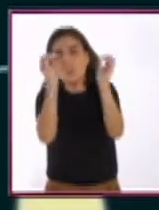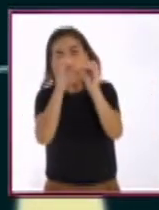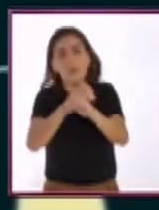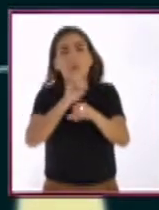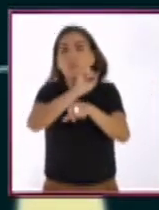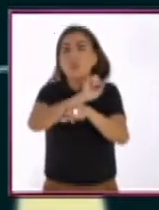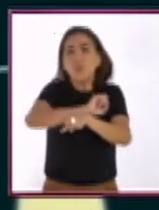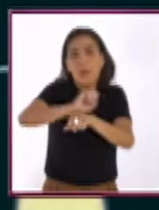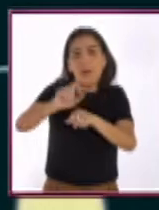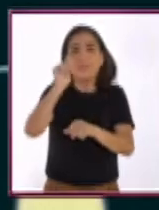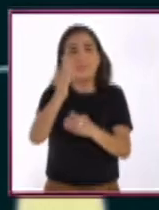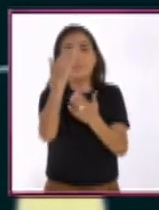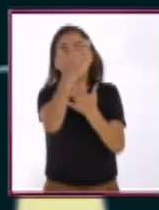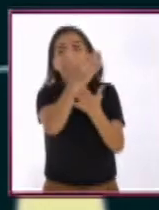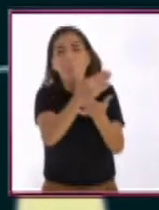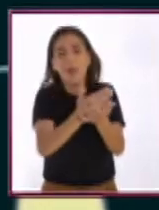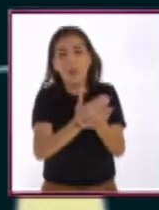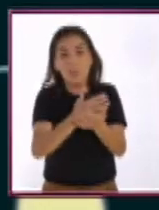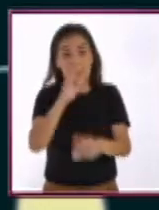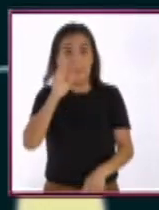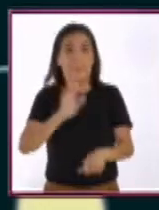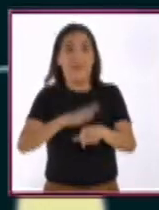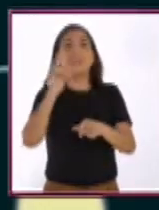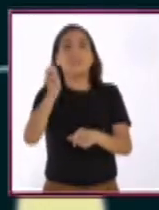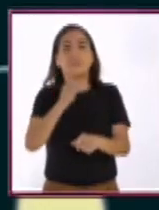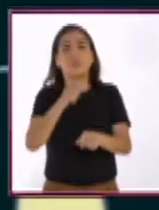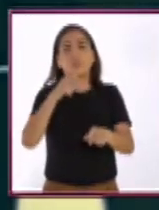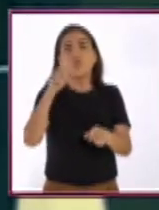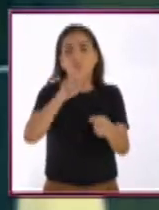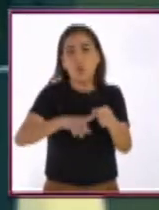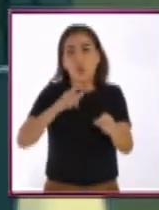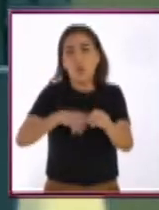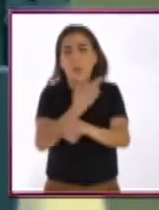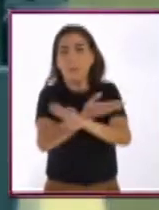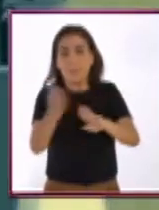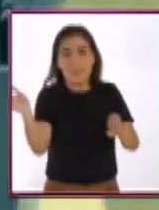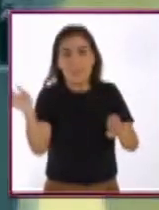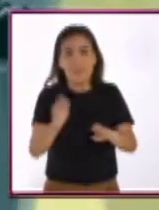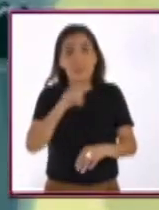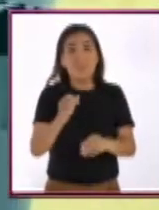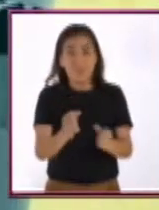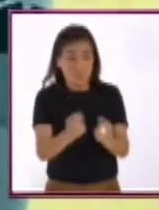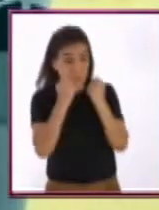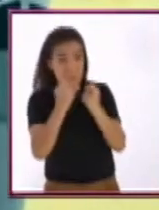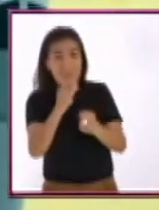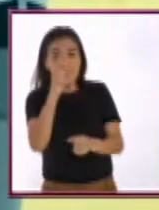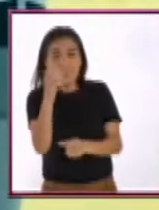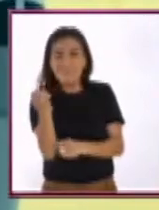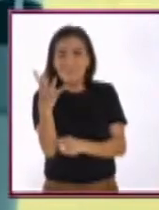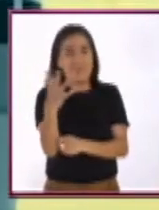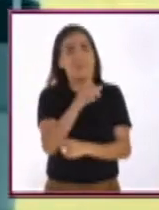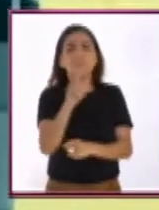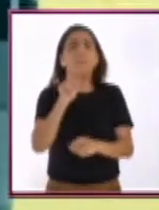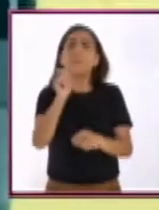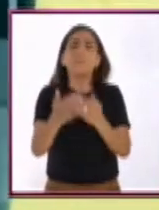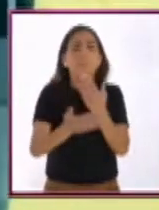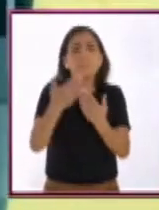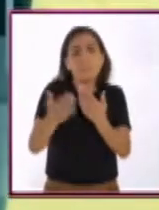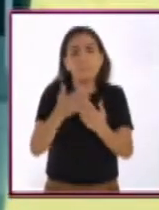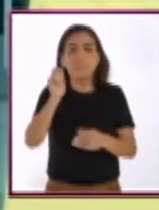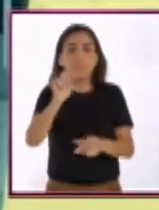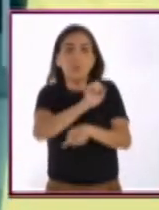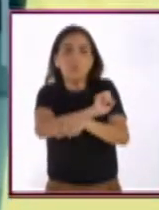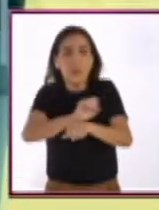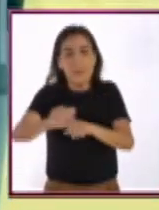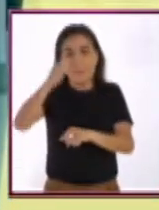cálidos porque tienen frecuencias más bajas que los tonos blancos. No es necesario iluminar demasiado para que una